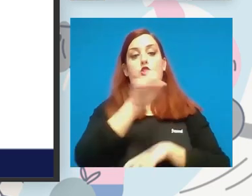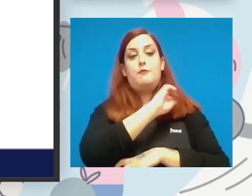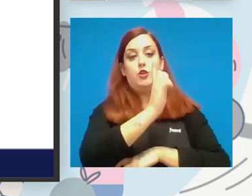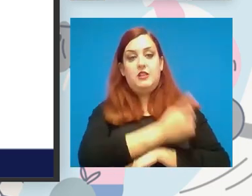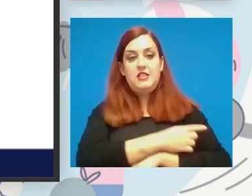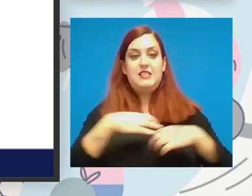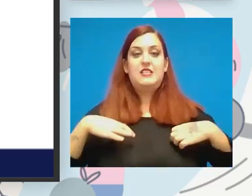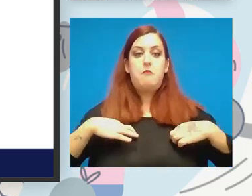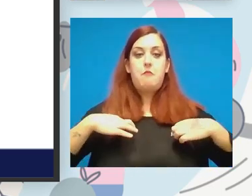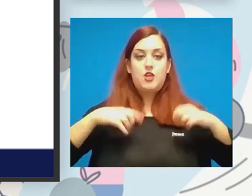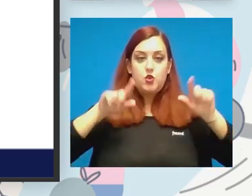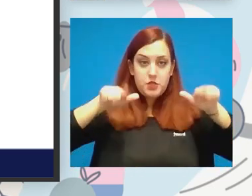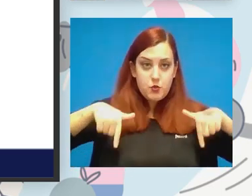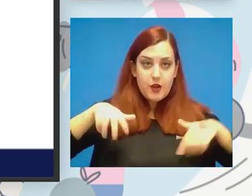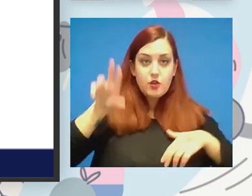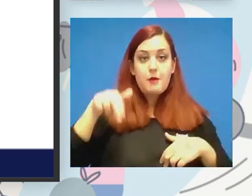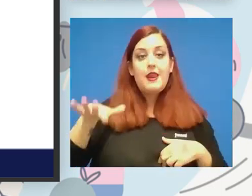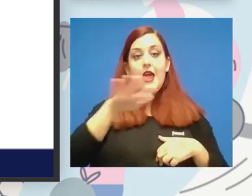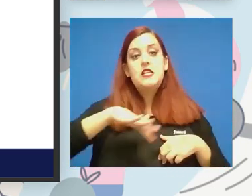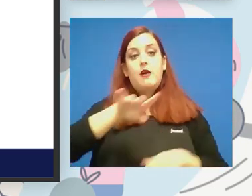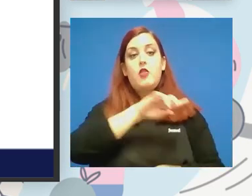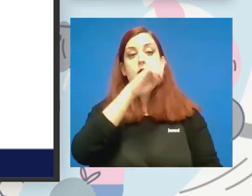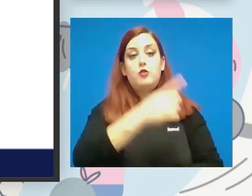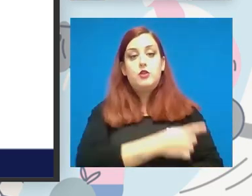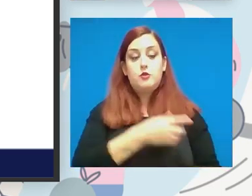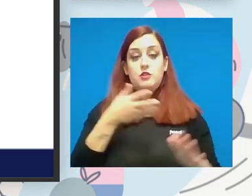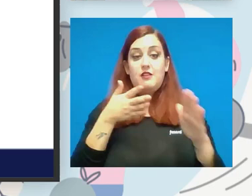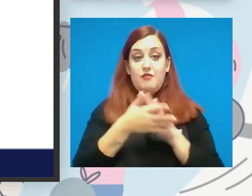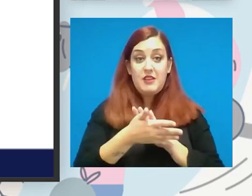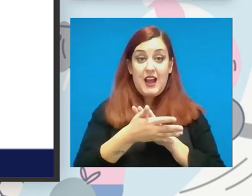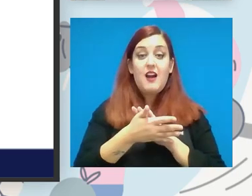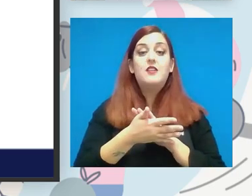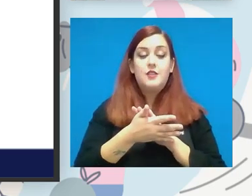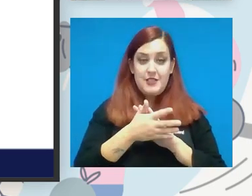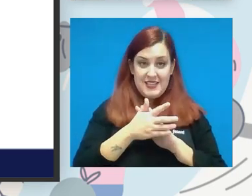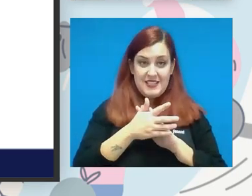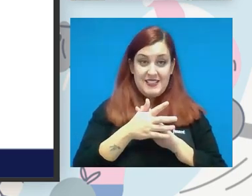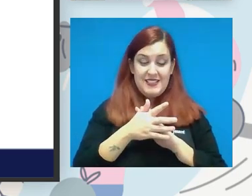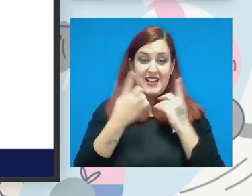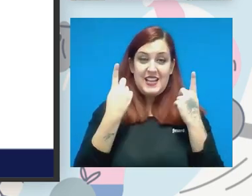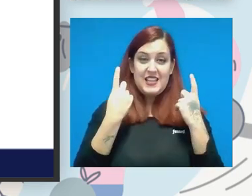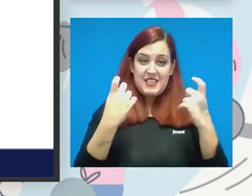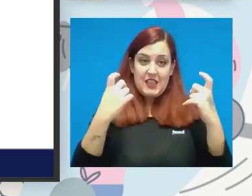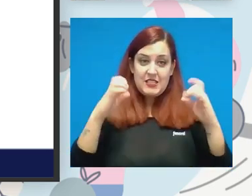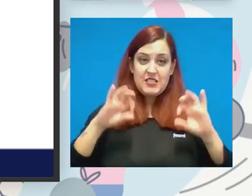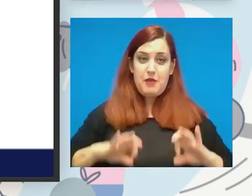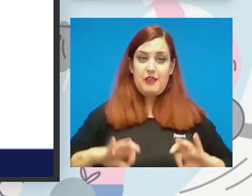para nuestros espacios deportivos es decir para que verdaderamente la tipología del equipamiento que requiere esa